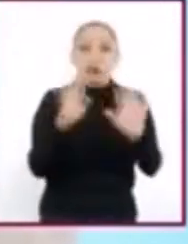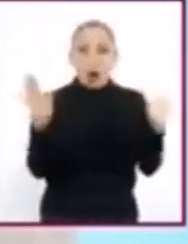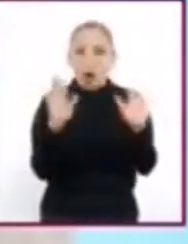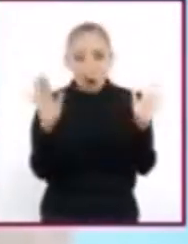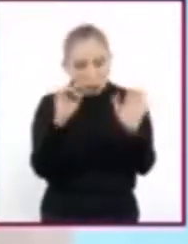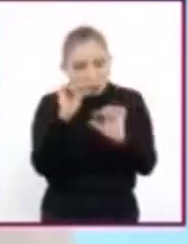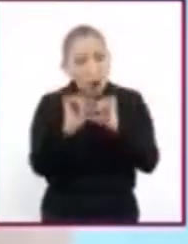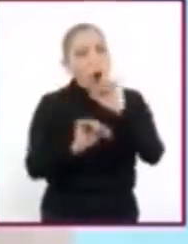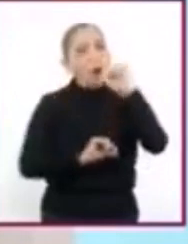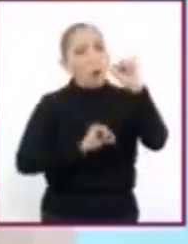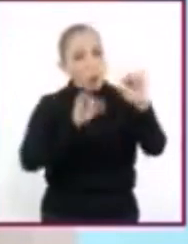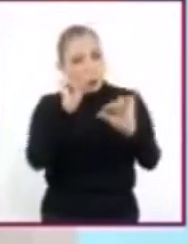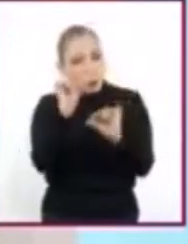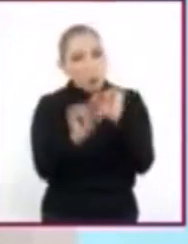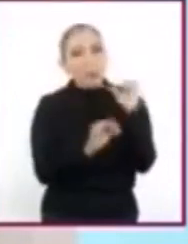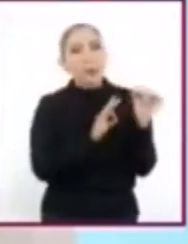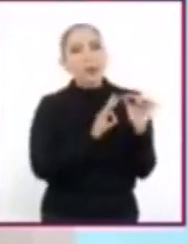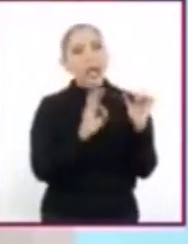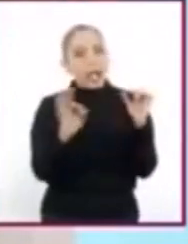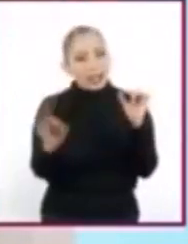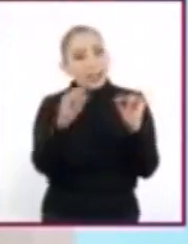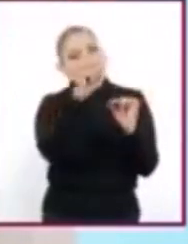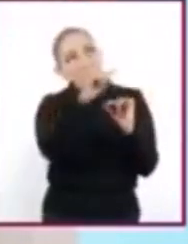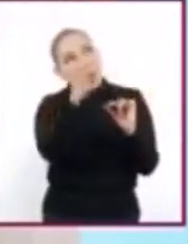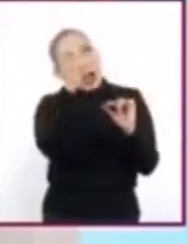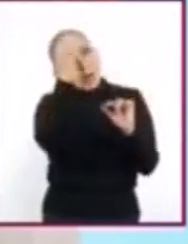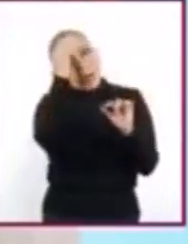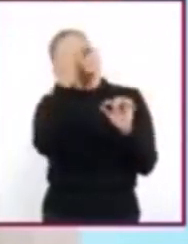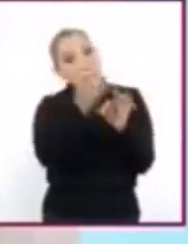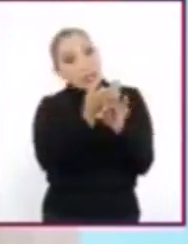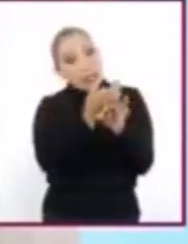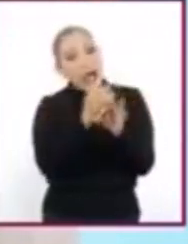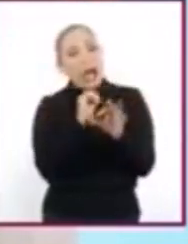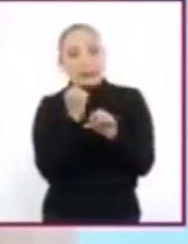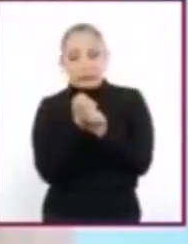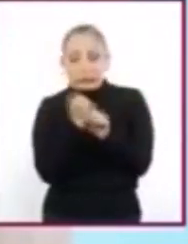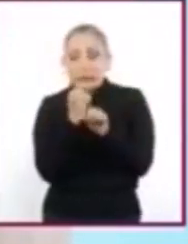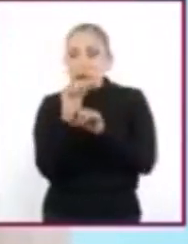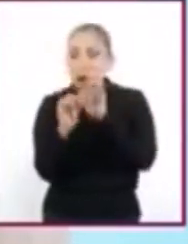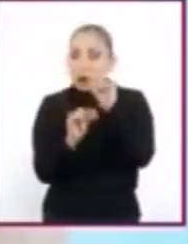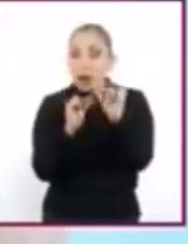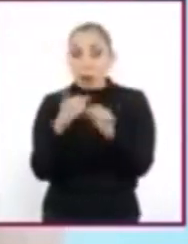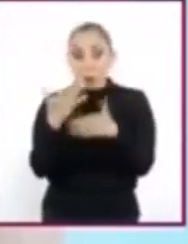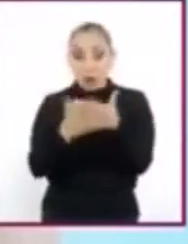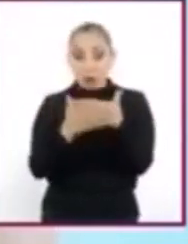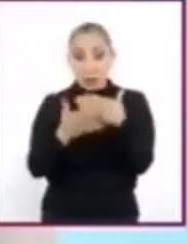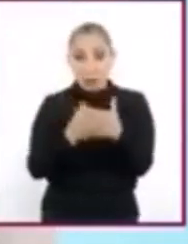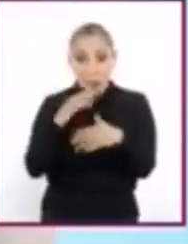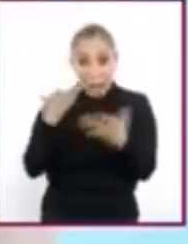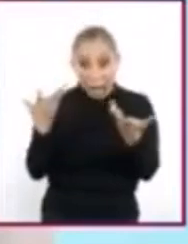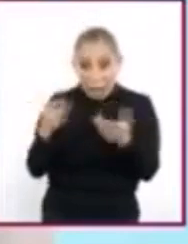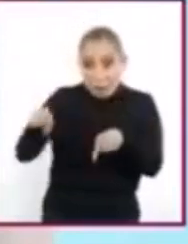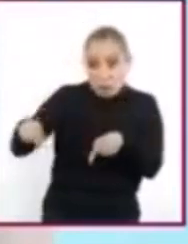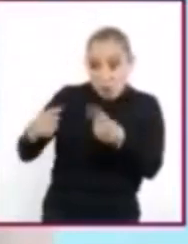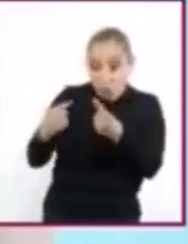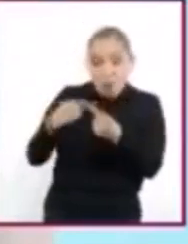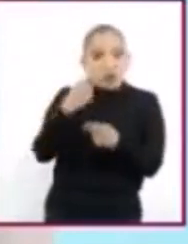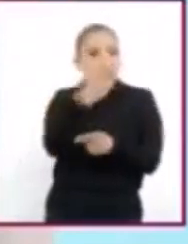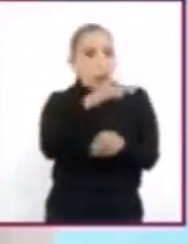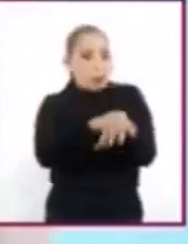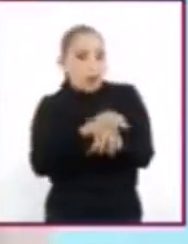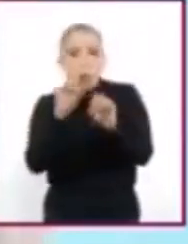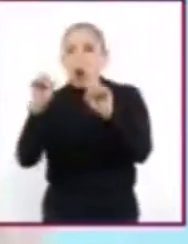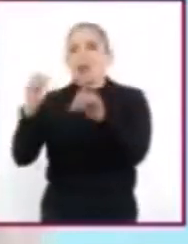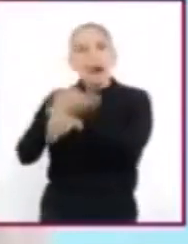puedes empezar a poner en práctica lo que hemos revisado. La siguiente vez que enfrenten un conflicto, sea con sus amigos o